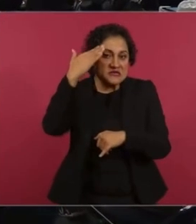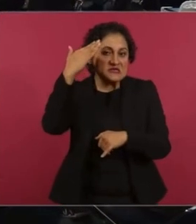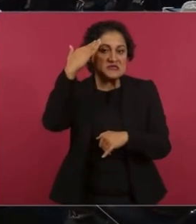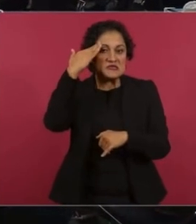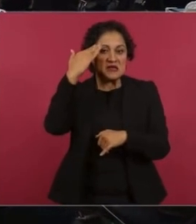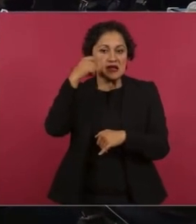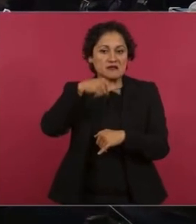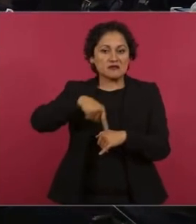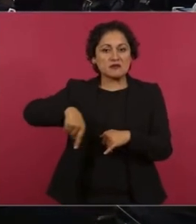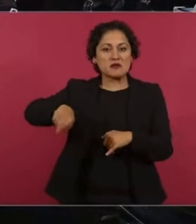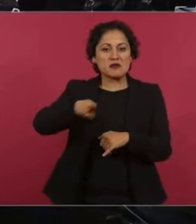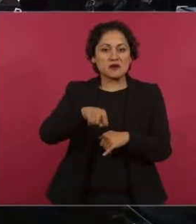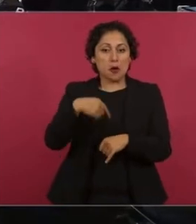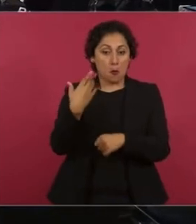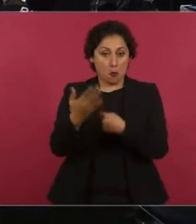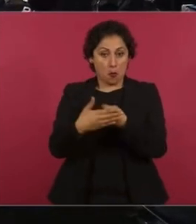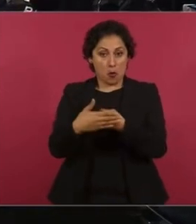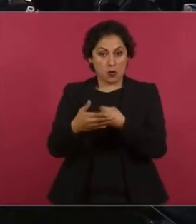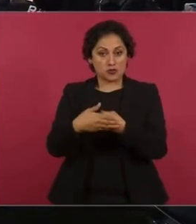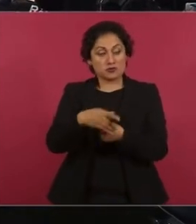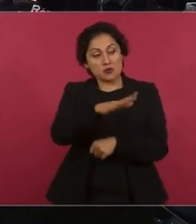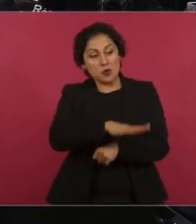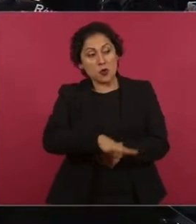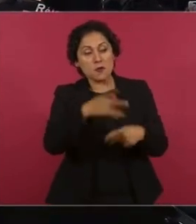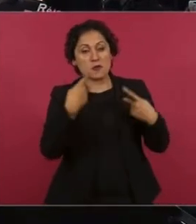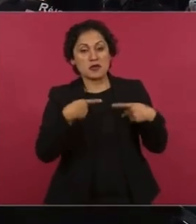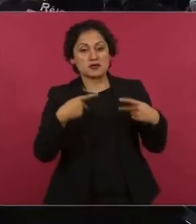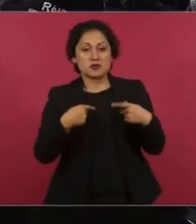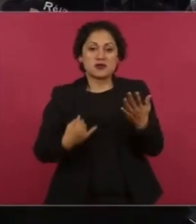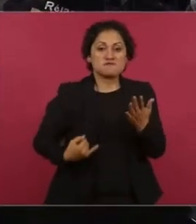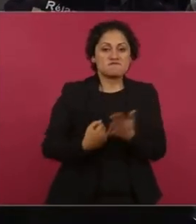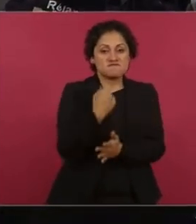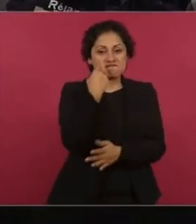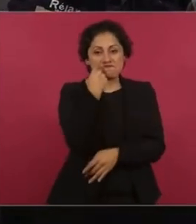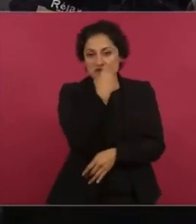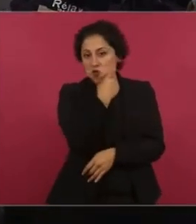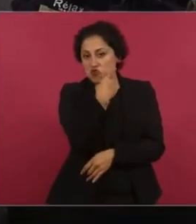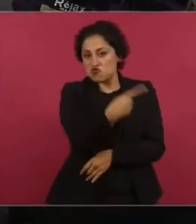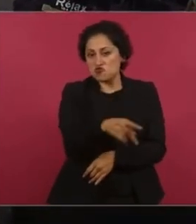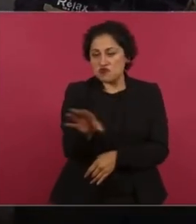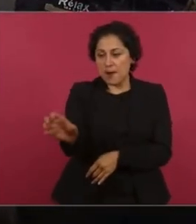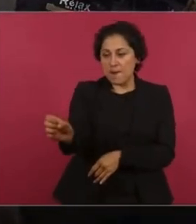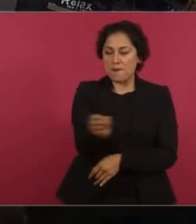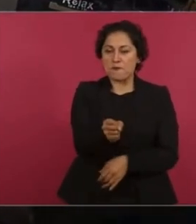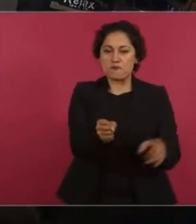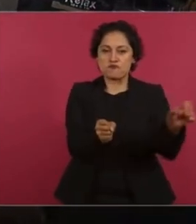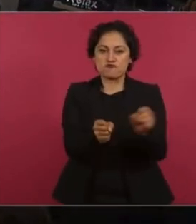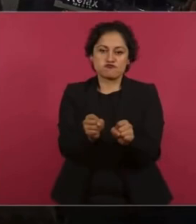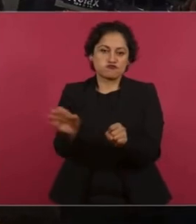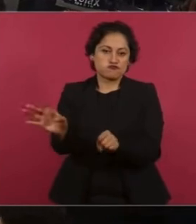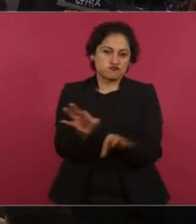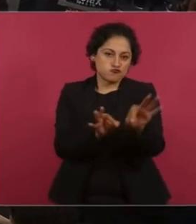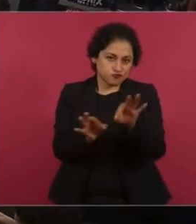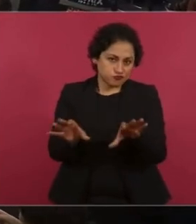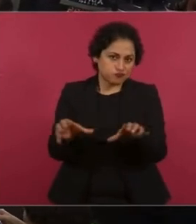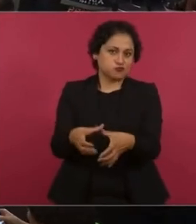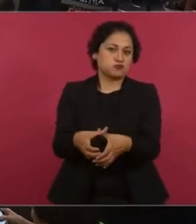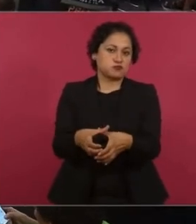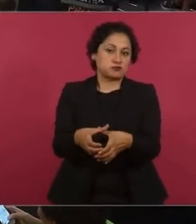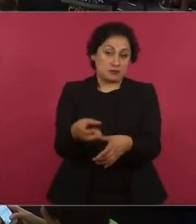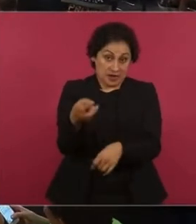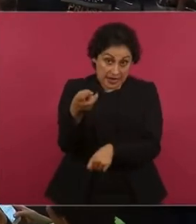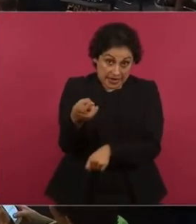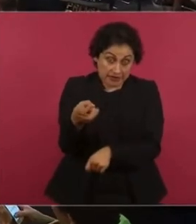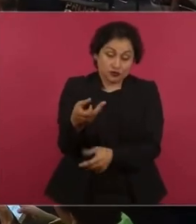pueblo, porque hace falta esa reforma.